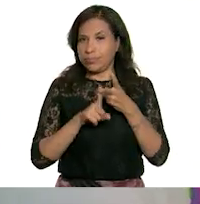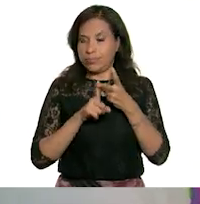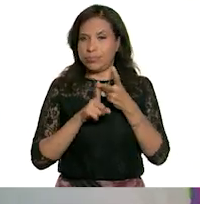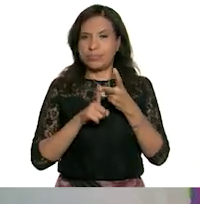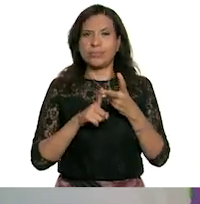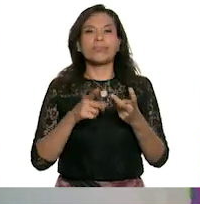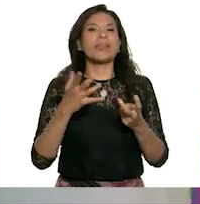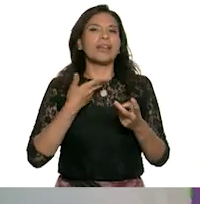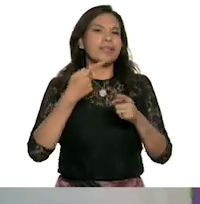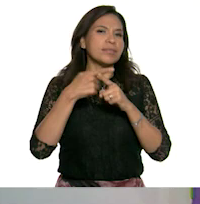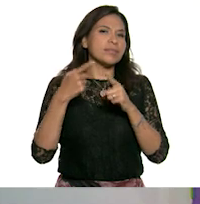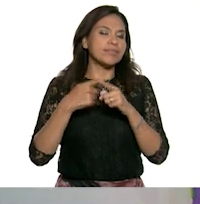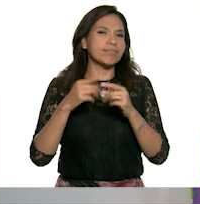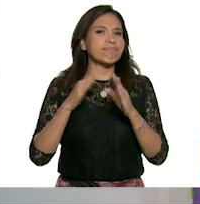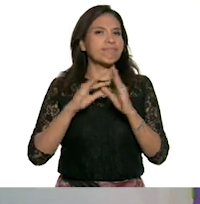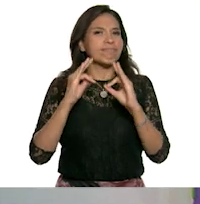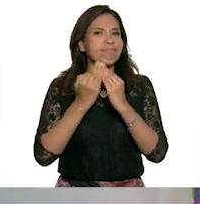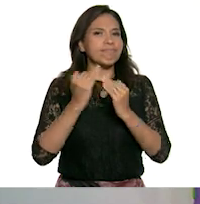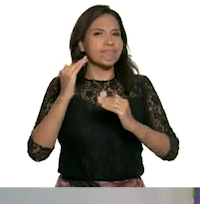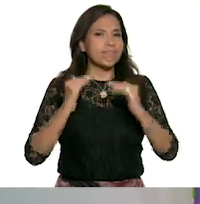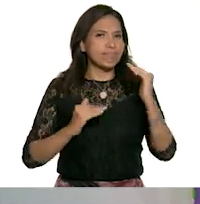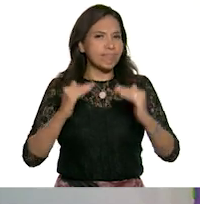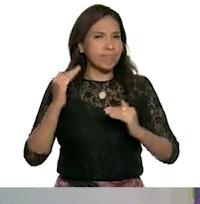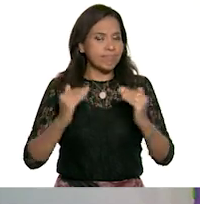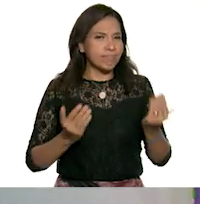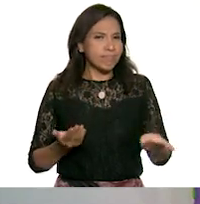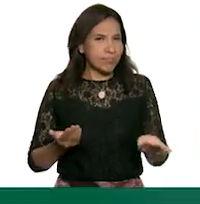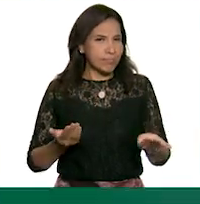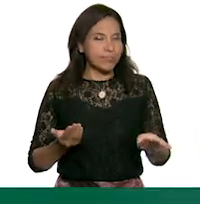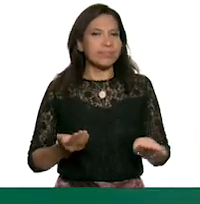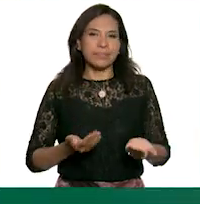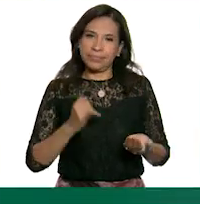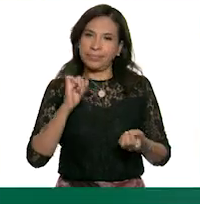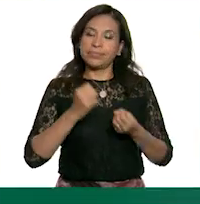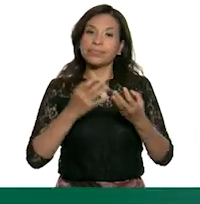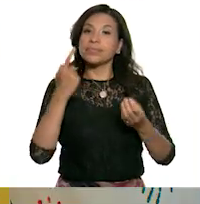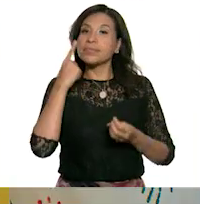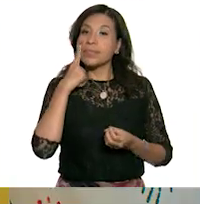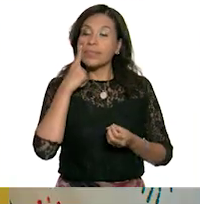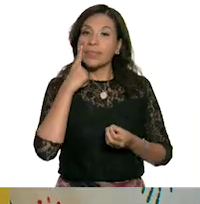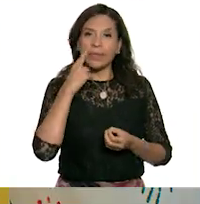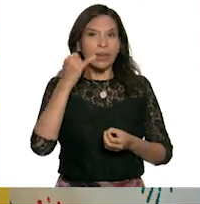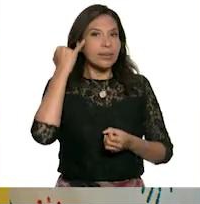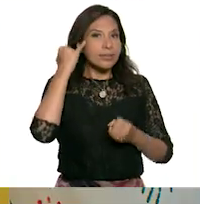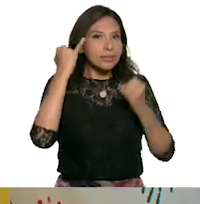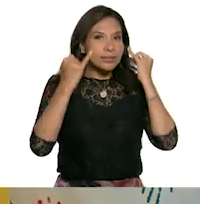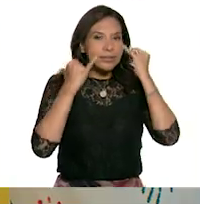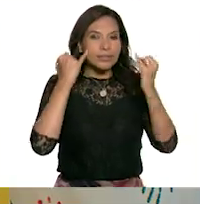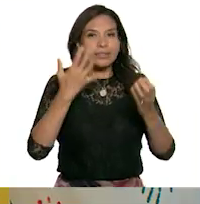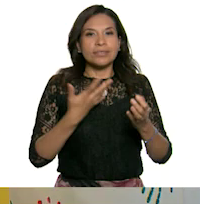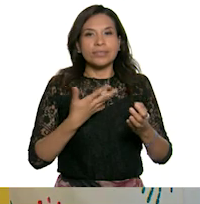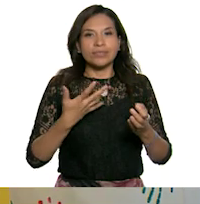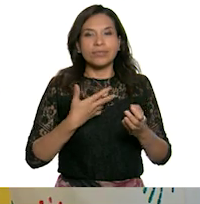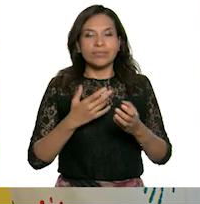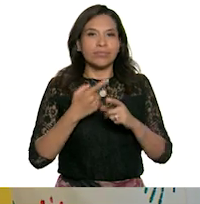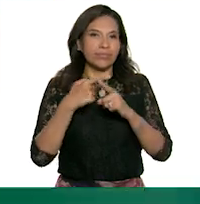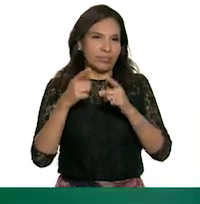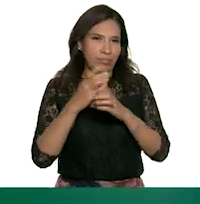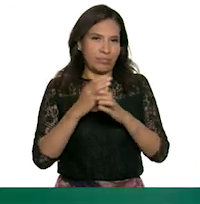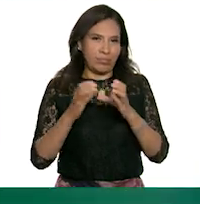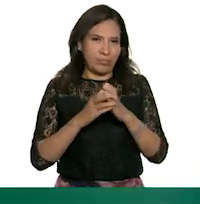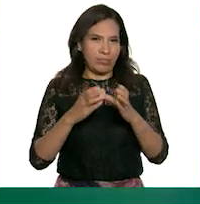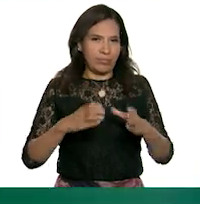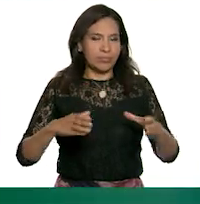que tiene diferentes intensidades Así es Mira imagina que tenemos una torre Ajá